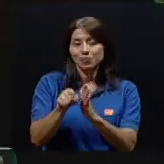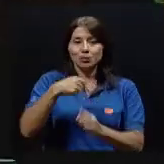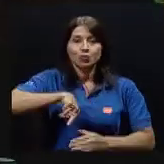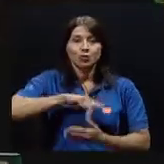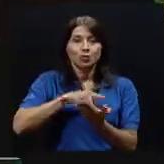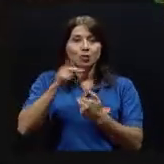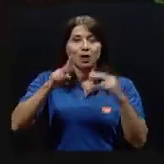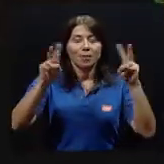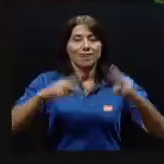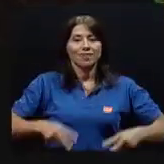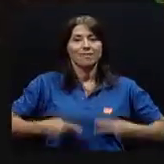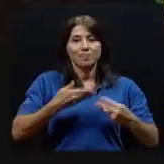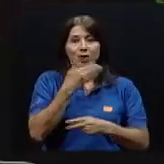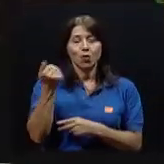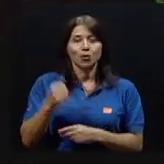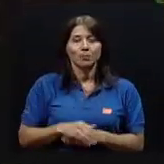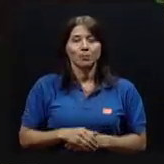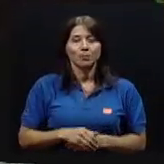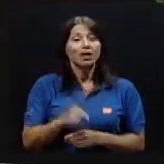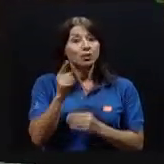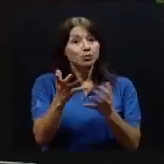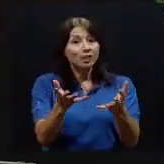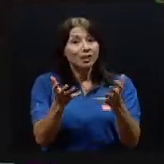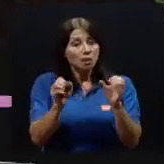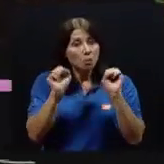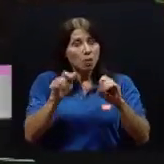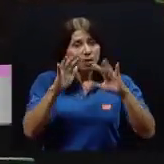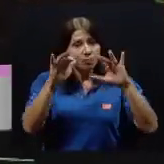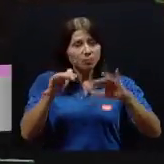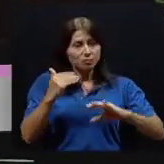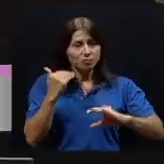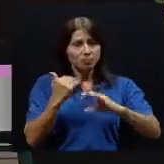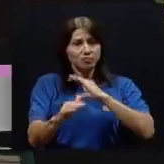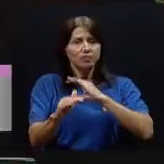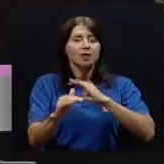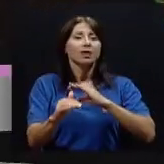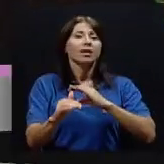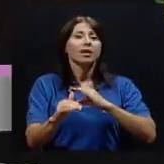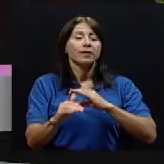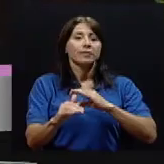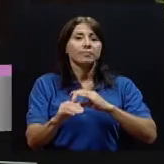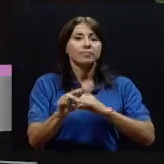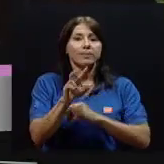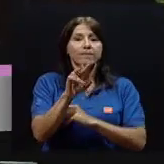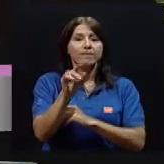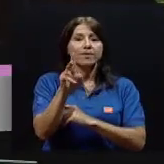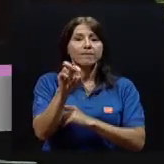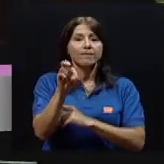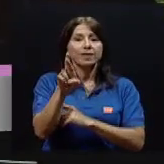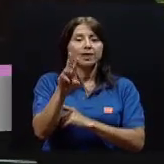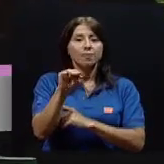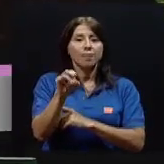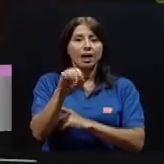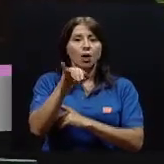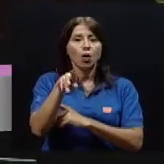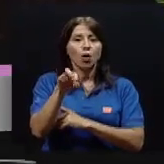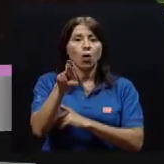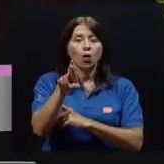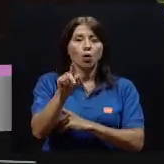nuestro programa, Vivir Mejor. Si desea, puede escribirnos, al correo electrónico, vivirmejor